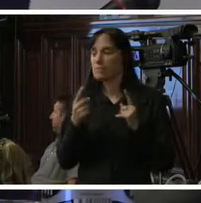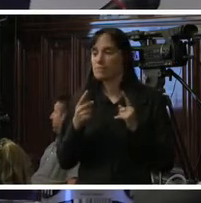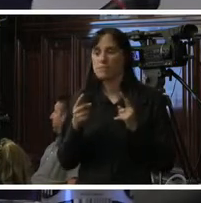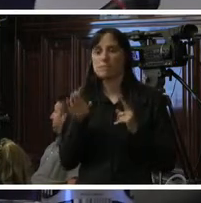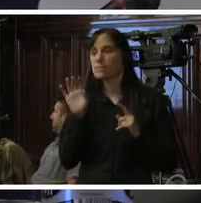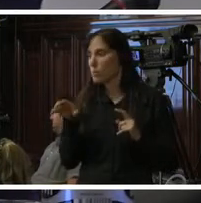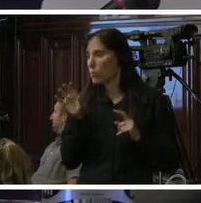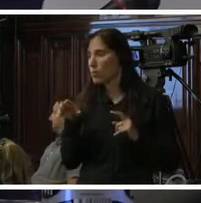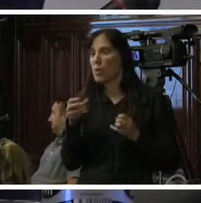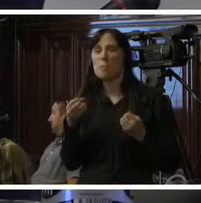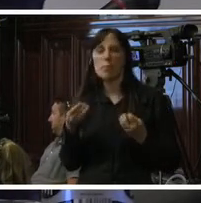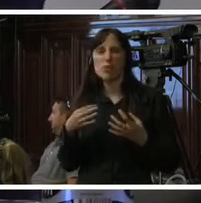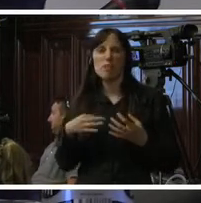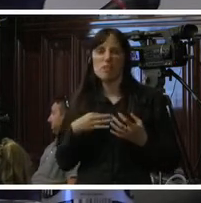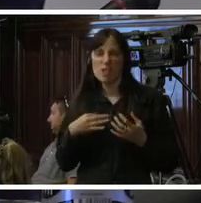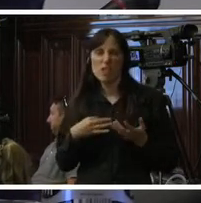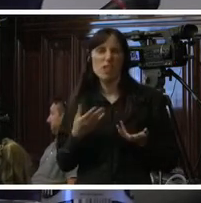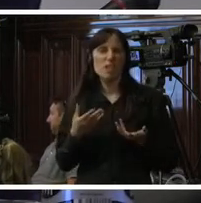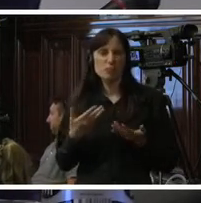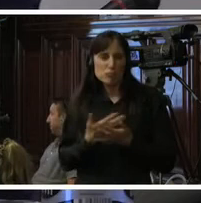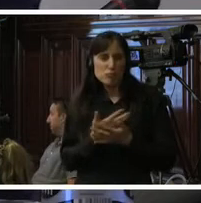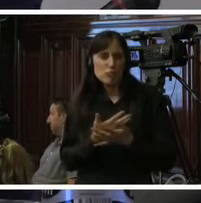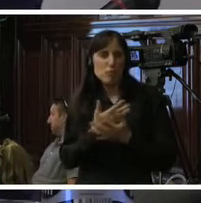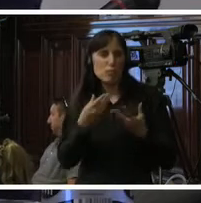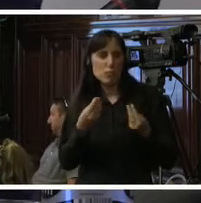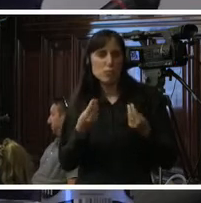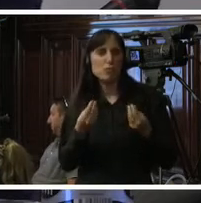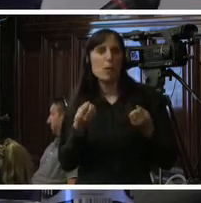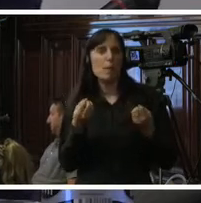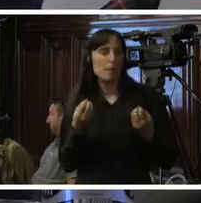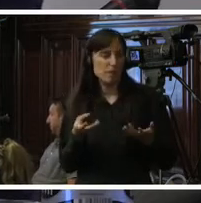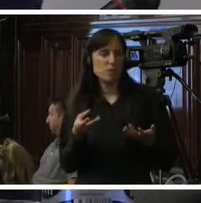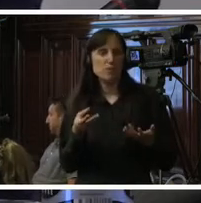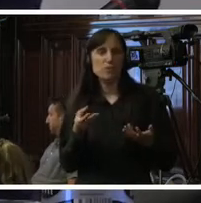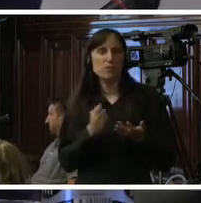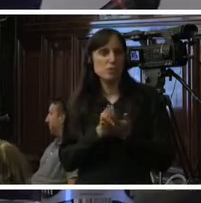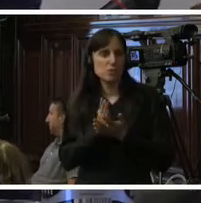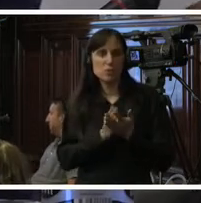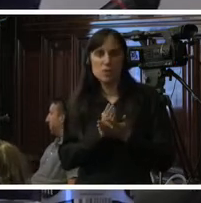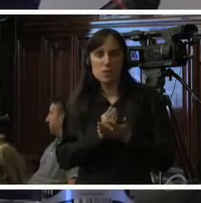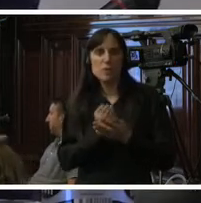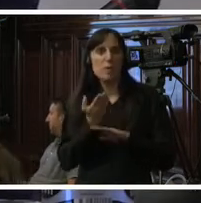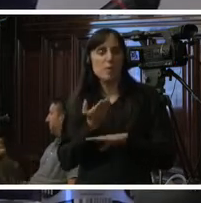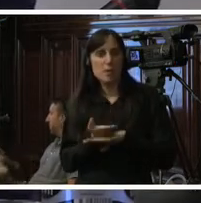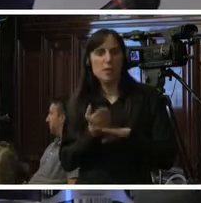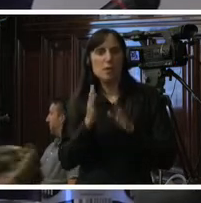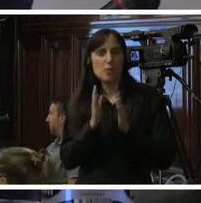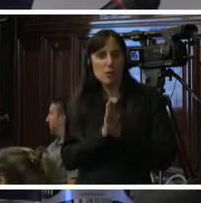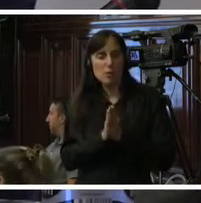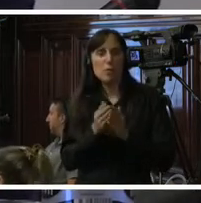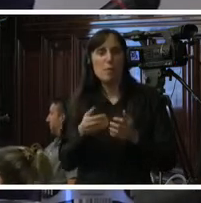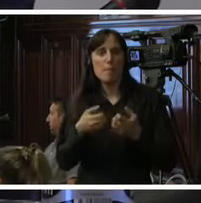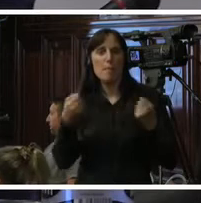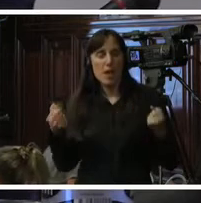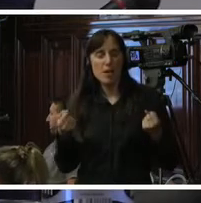después de que tuvieron una vida bastante desgraciada. Entonces esa es la razón por la cual nosotros siempre estábamos reclamando, que teníamos que ampliar